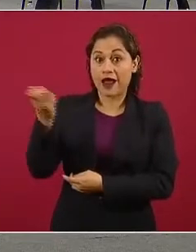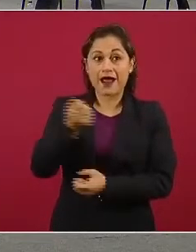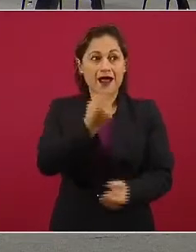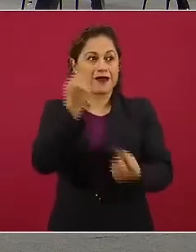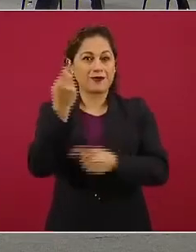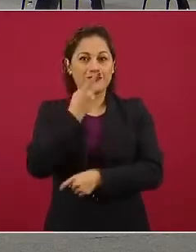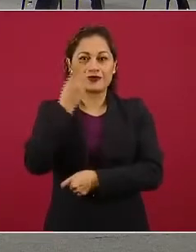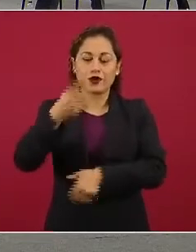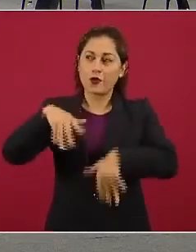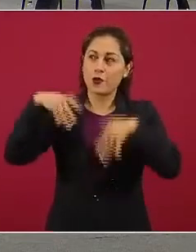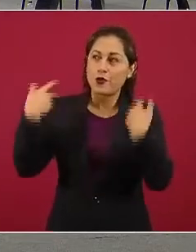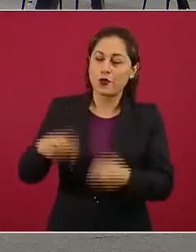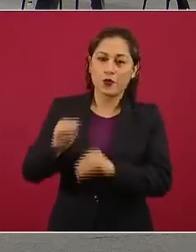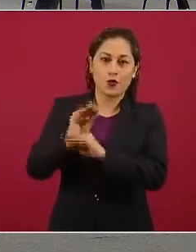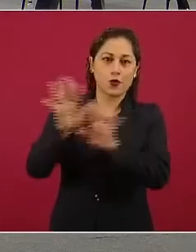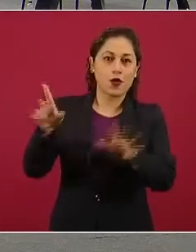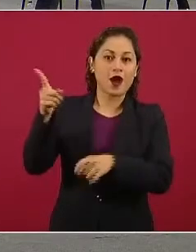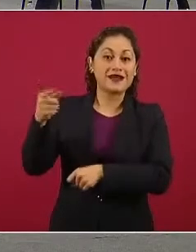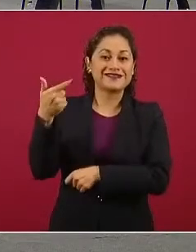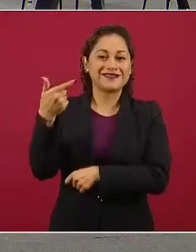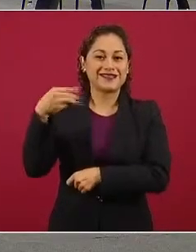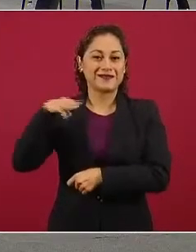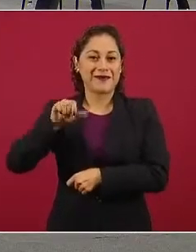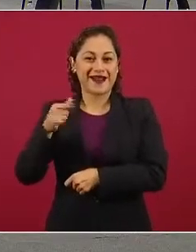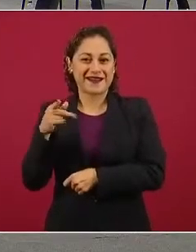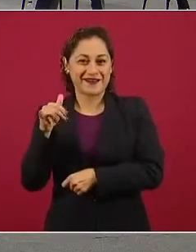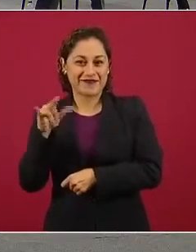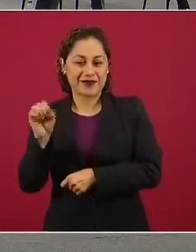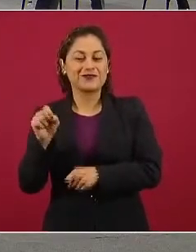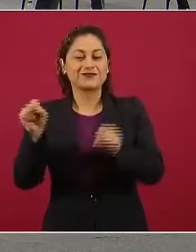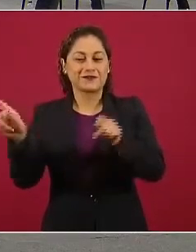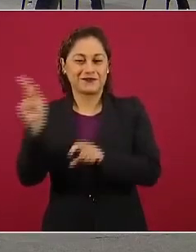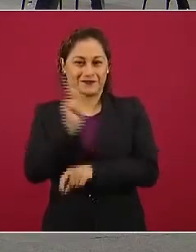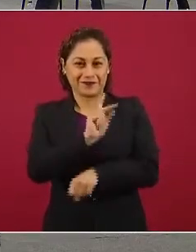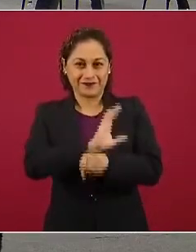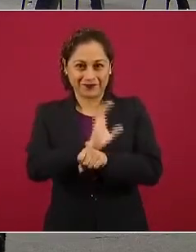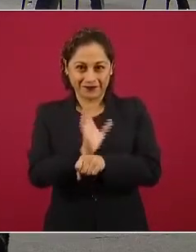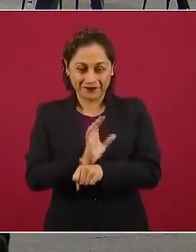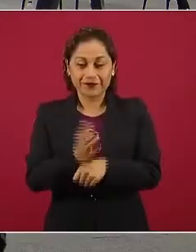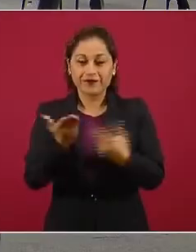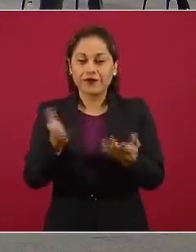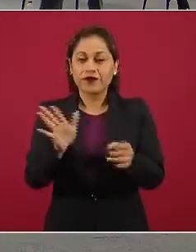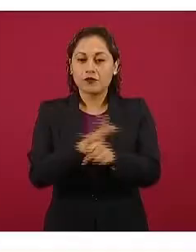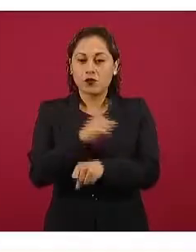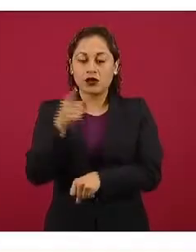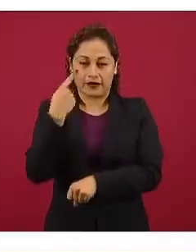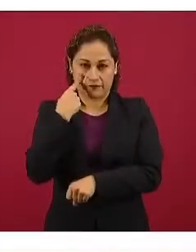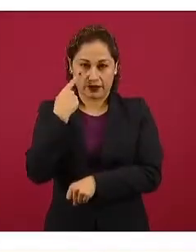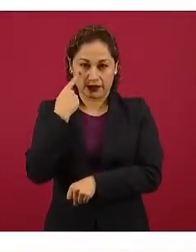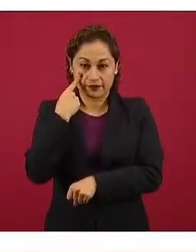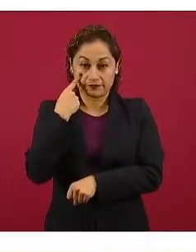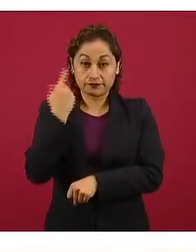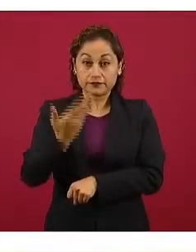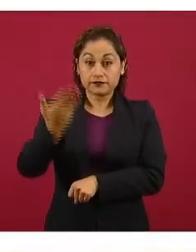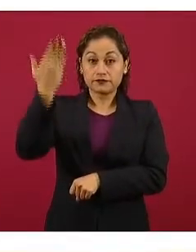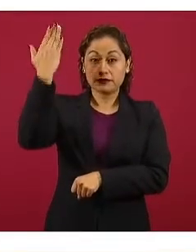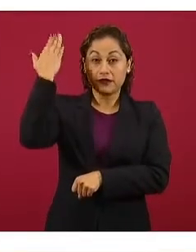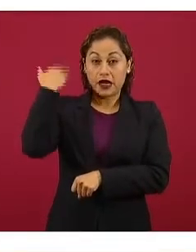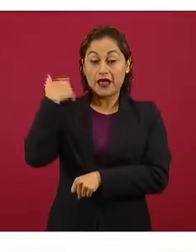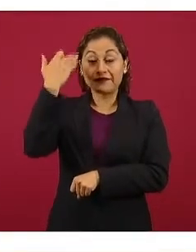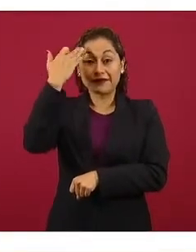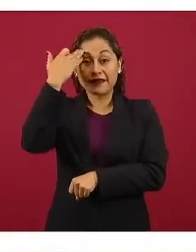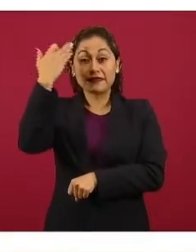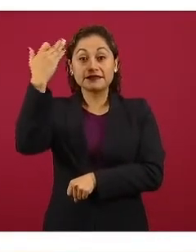como la película. Por una razón, desde el año pasado, antes de que se supiera del COVID, antes de que tuviéramos este escenario,